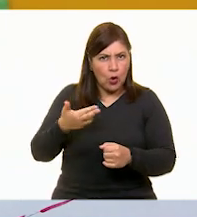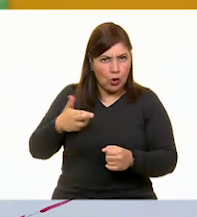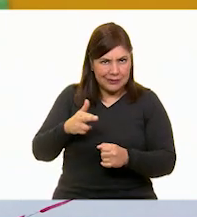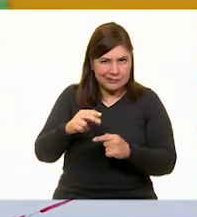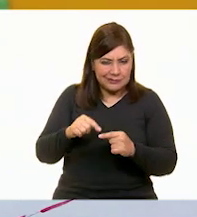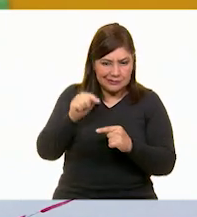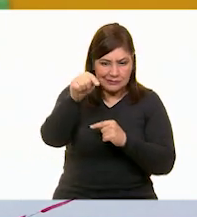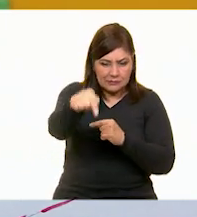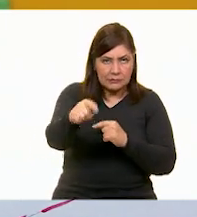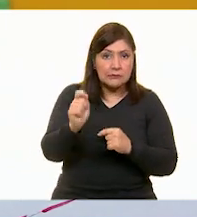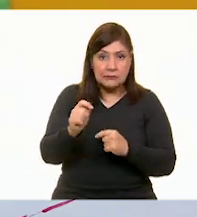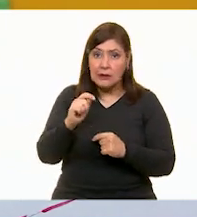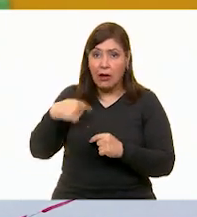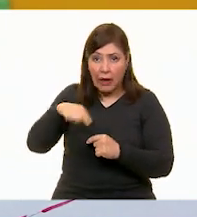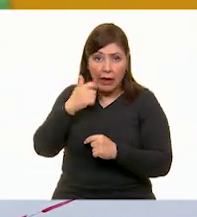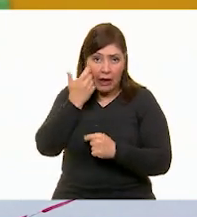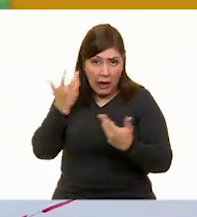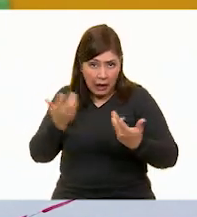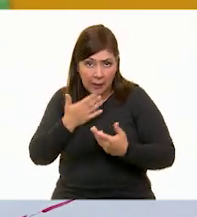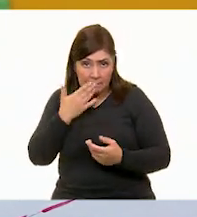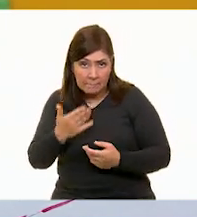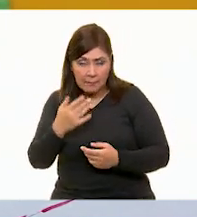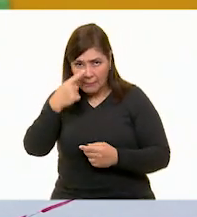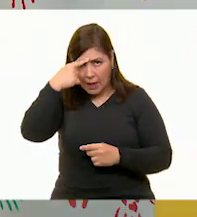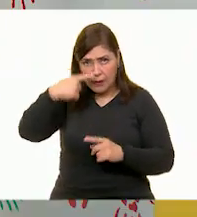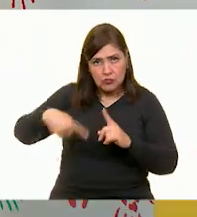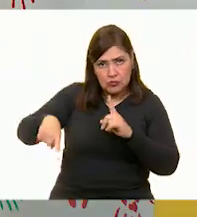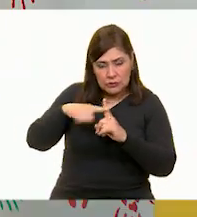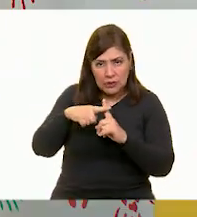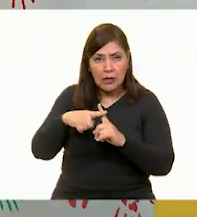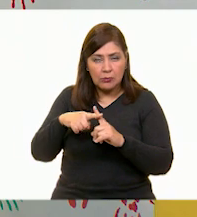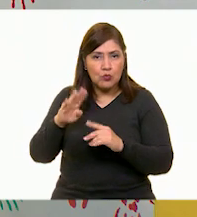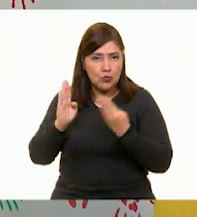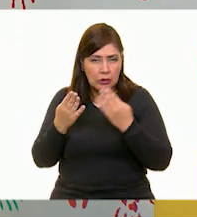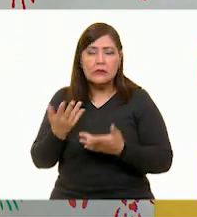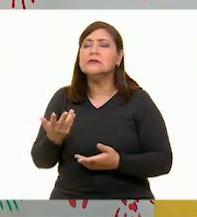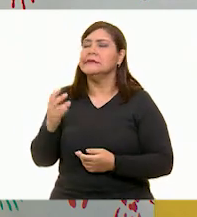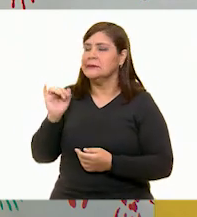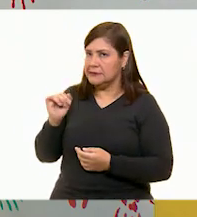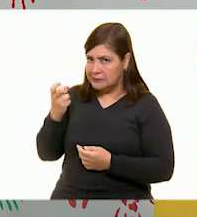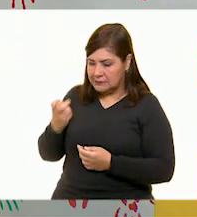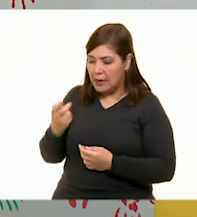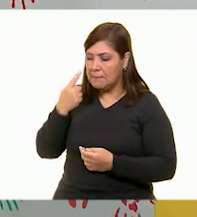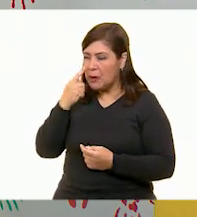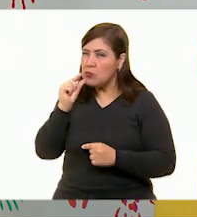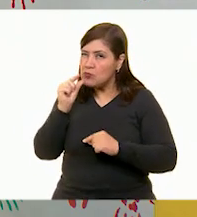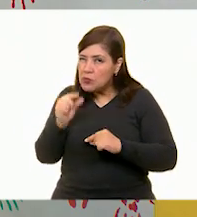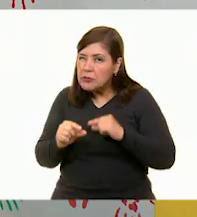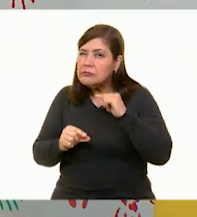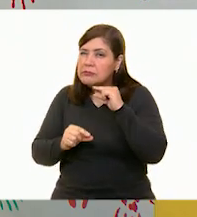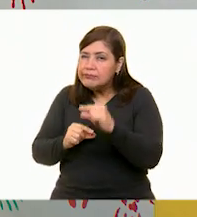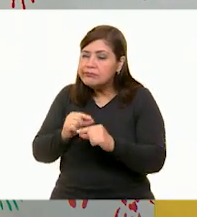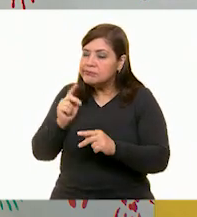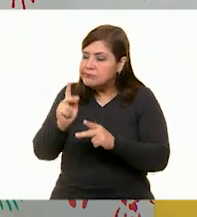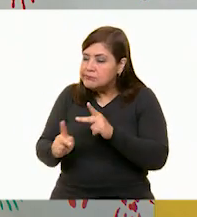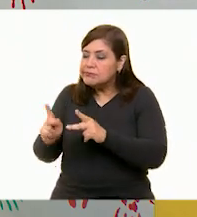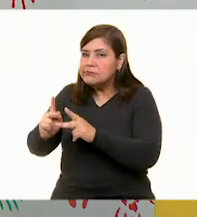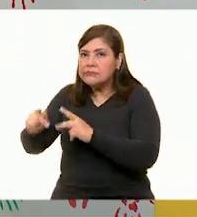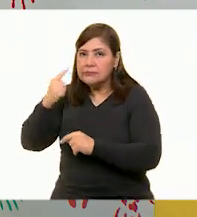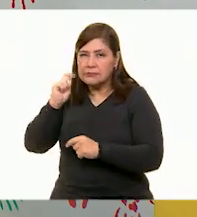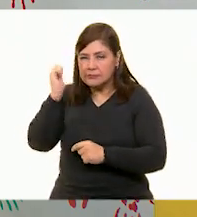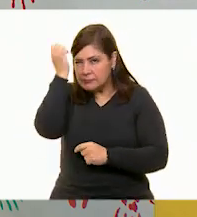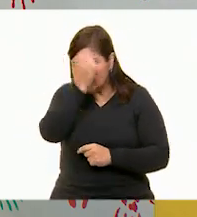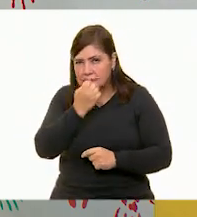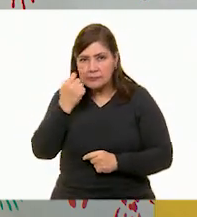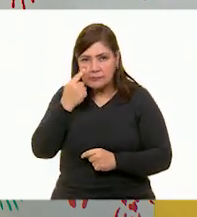buenas por el planeta? Exactamente, Panchito. Pero vamos a ir analizándolo poco a poco. El problema,